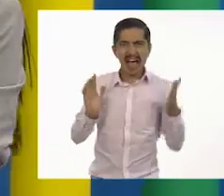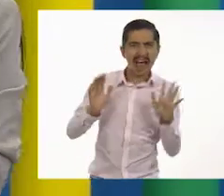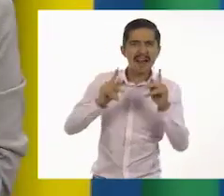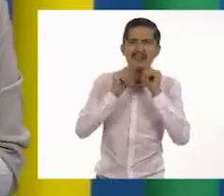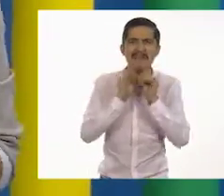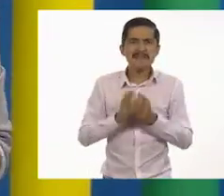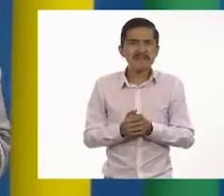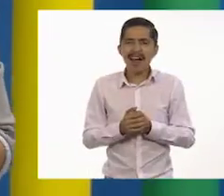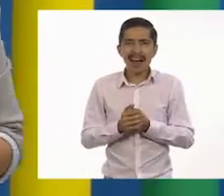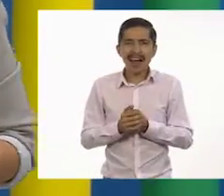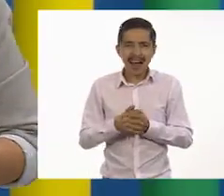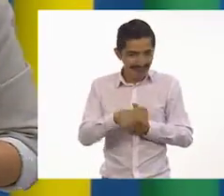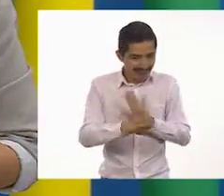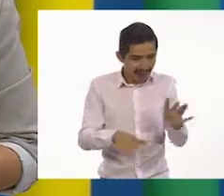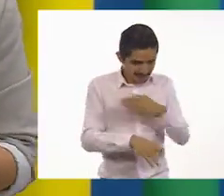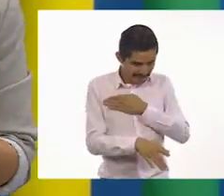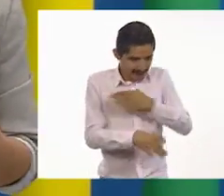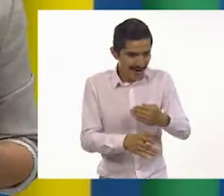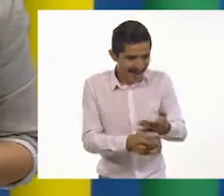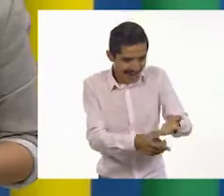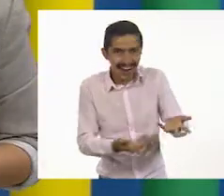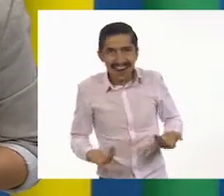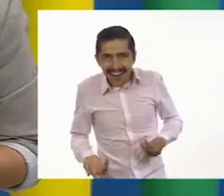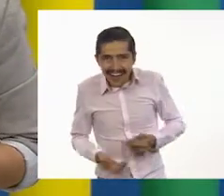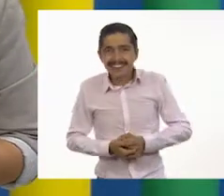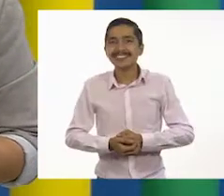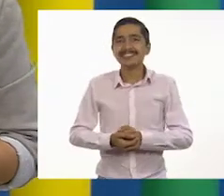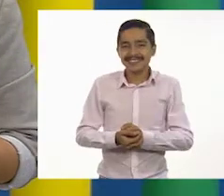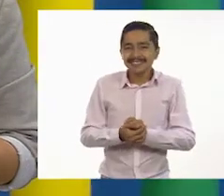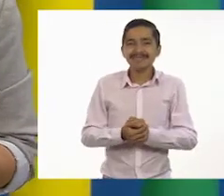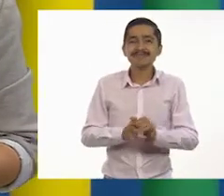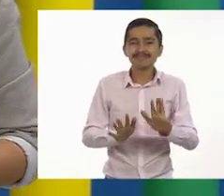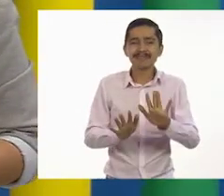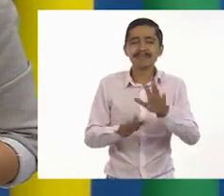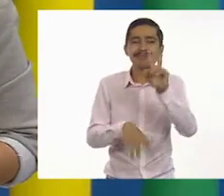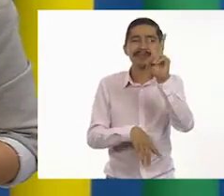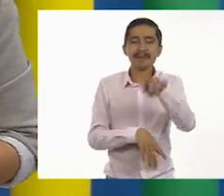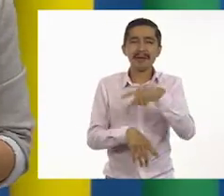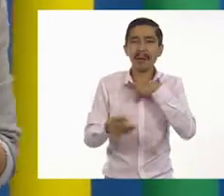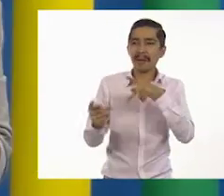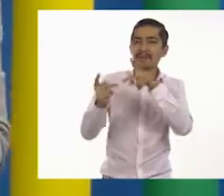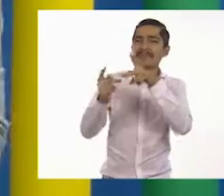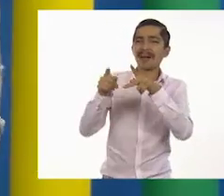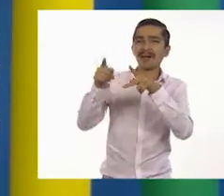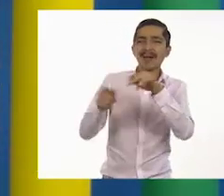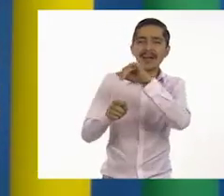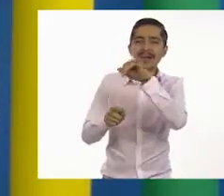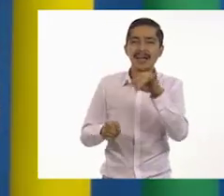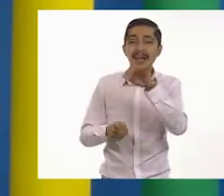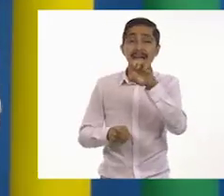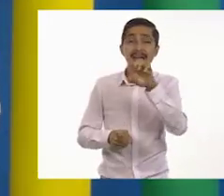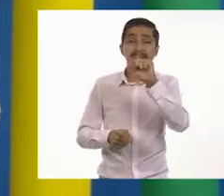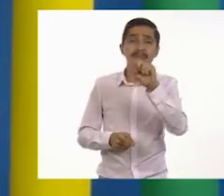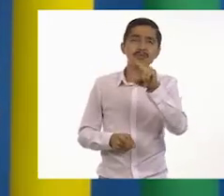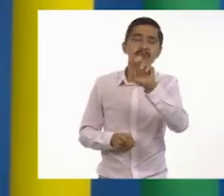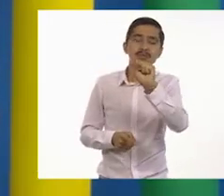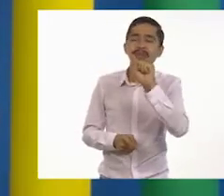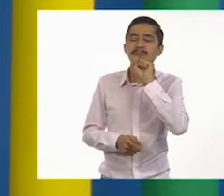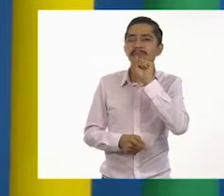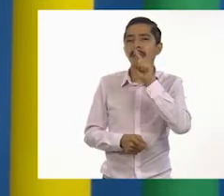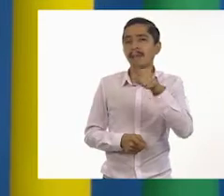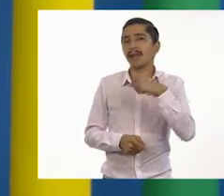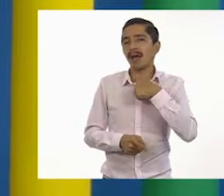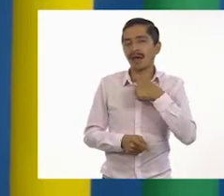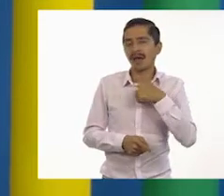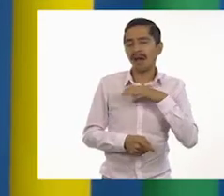Hasta te compusiste, Tom. ¿Viste? Y debo confesar que coincido con Jesús. A mí también me fascinan